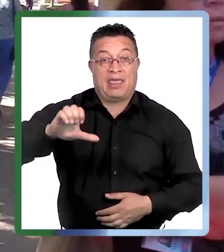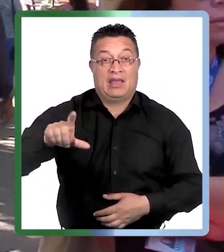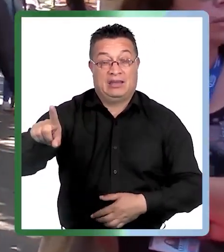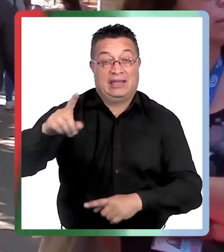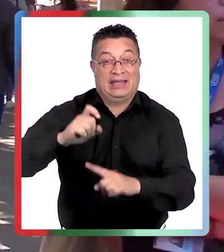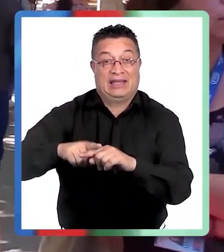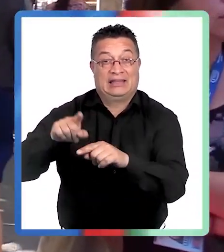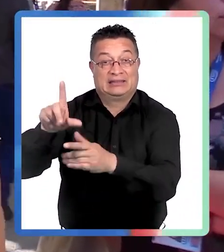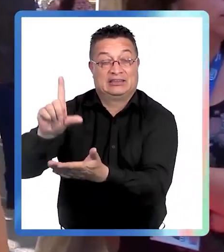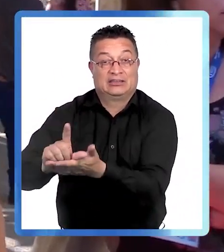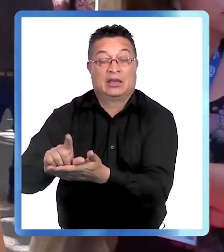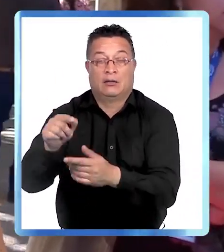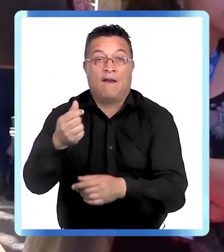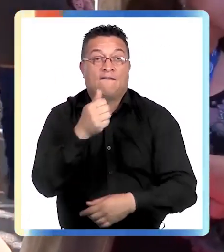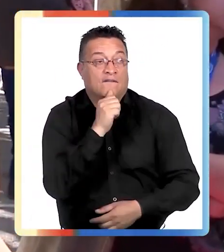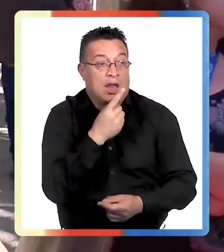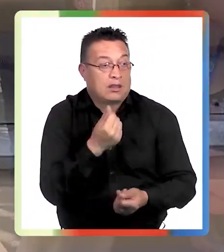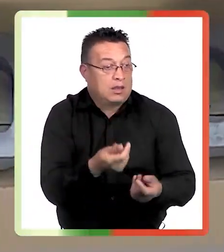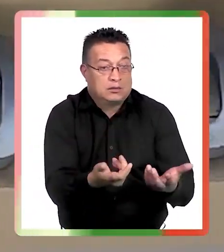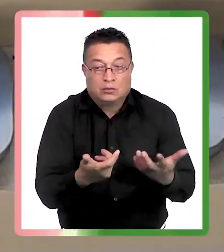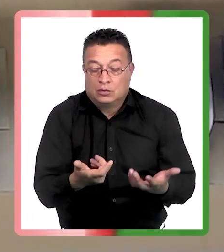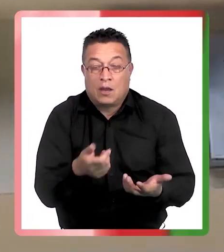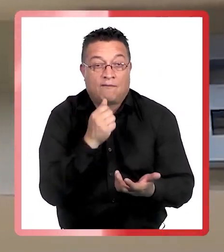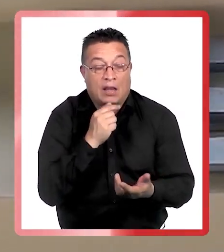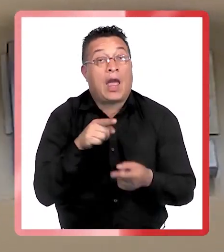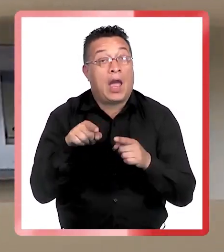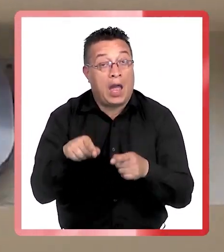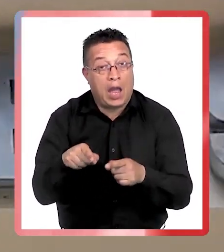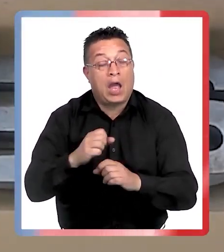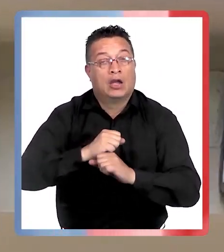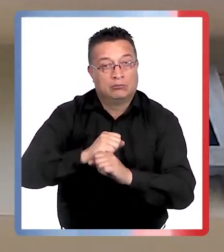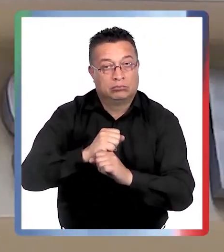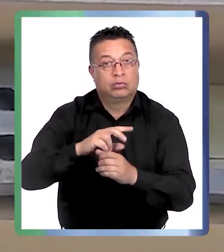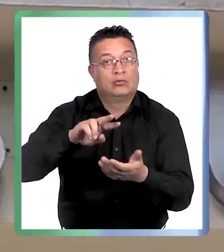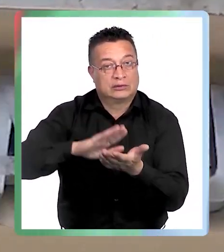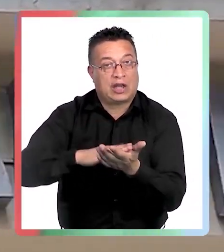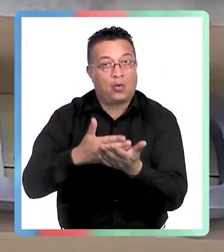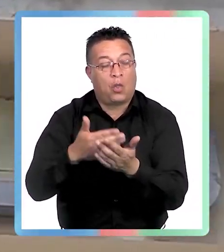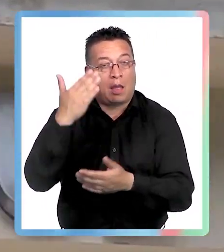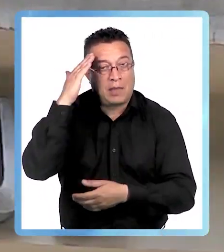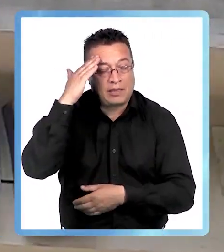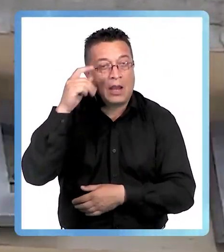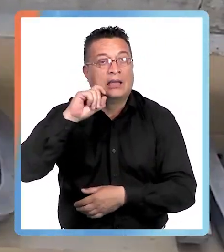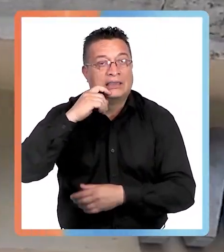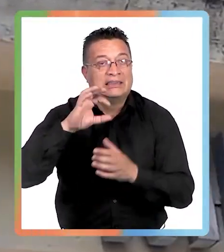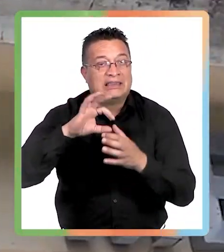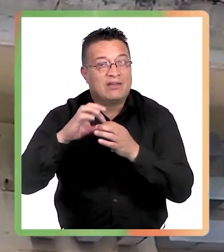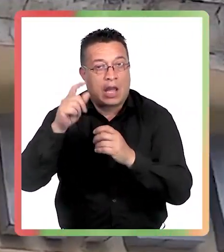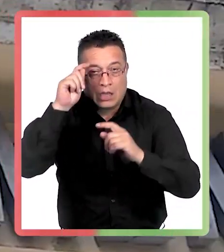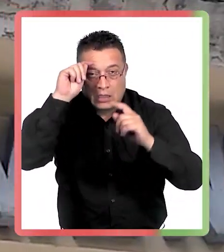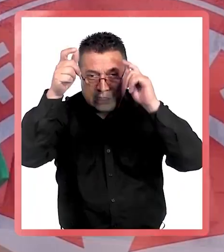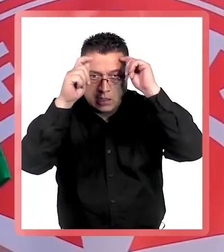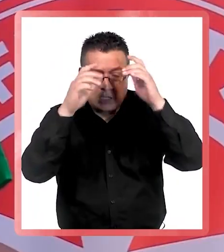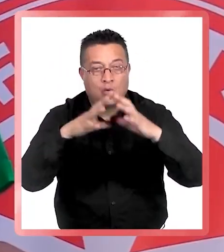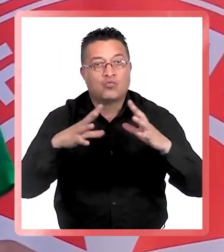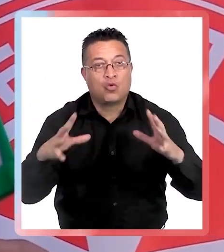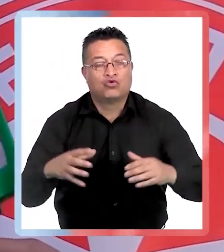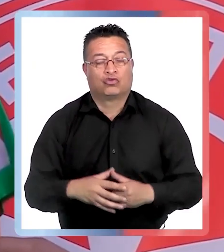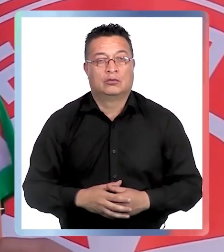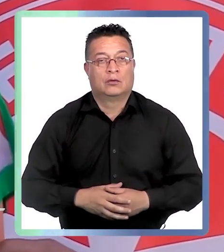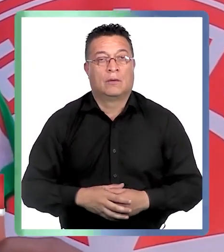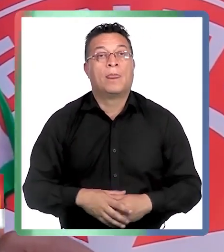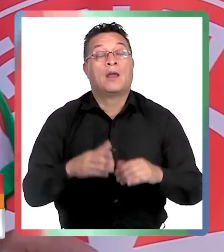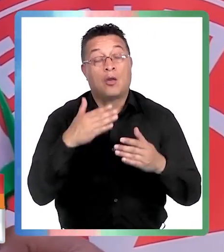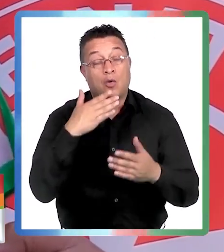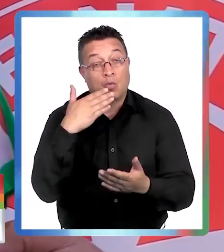que porque faltan los recursos y por eso digo, enfrentar la crisis de salud mental implica mucha creatividad. Vamos a apoyar